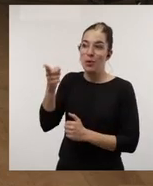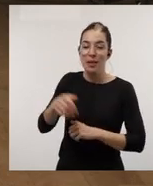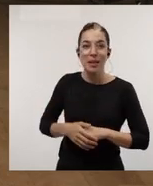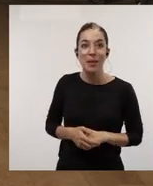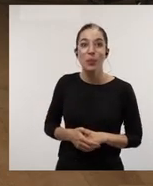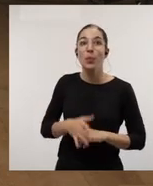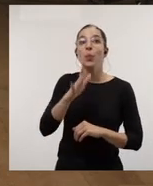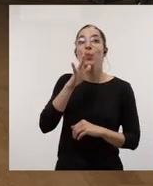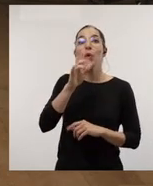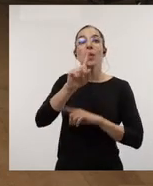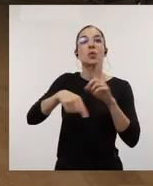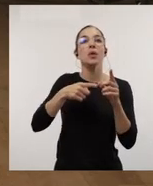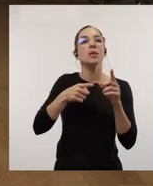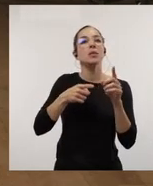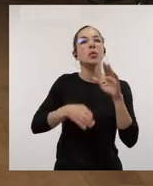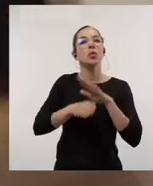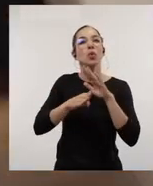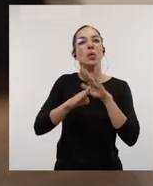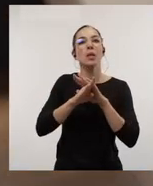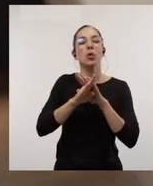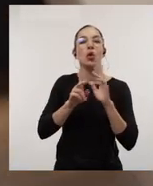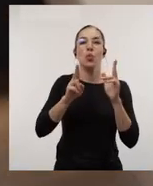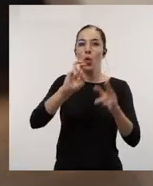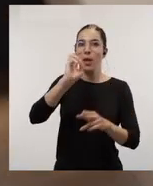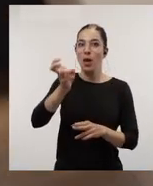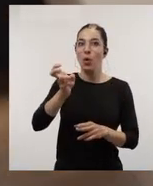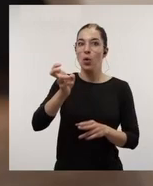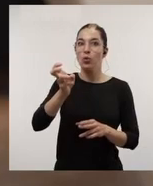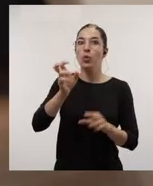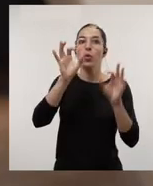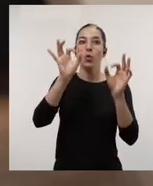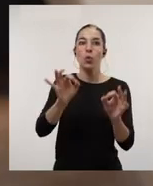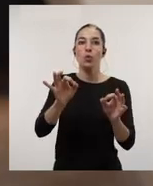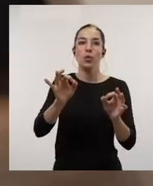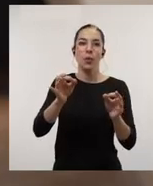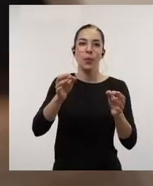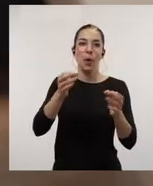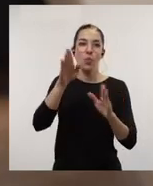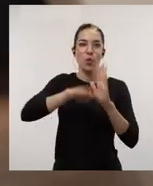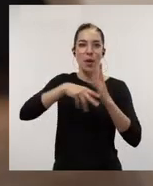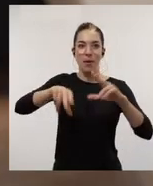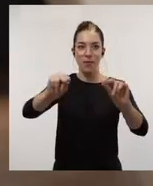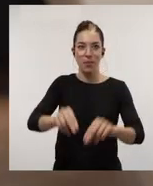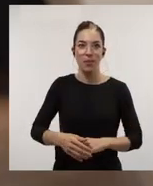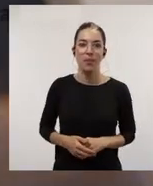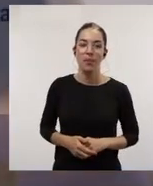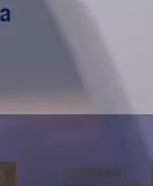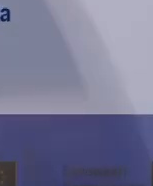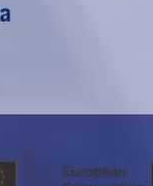Me despido ahora sí de ti porque vamos a continuar ya con el siguiente bloque con el que ya vamos a ir cerrando.